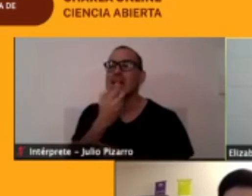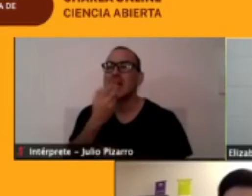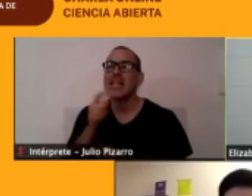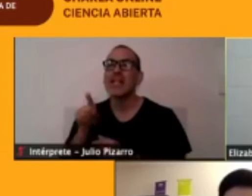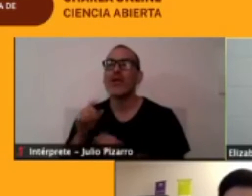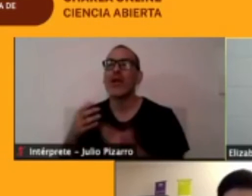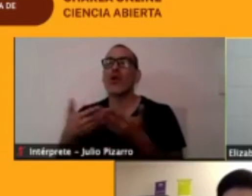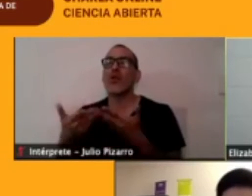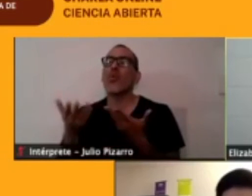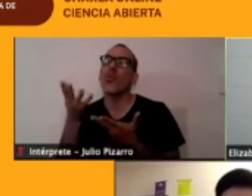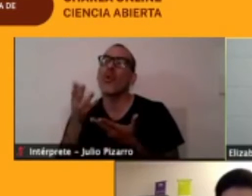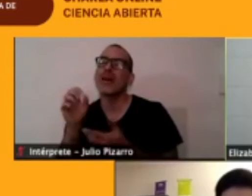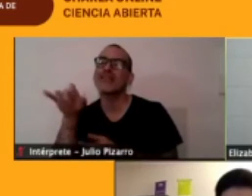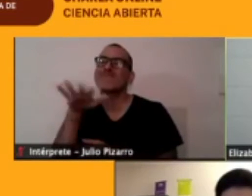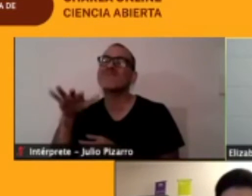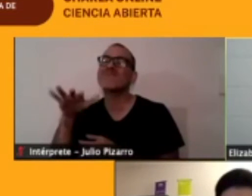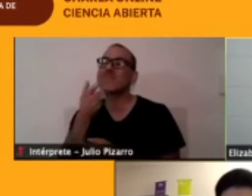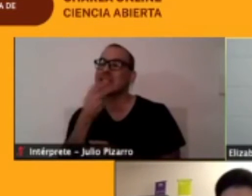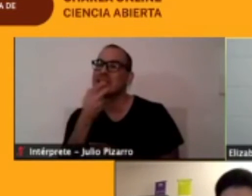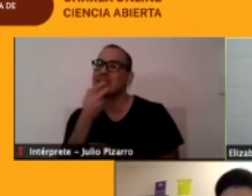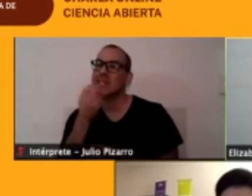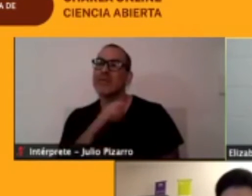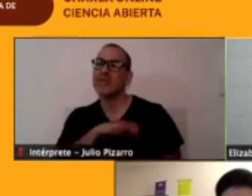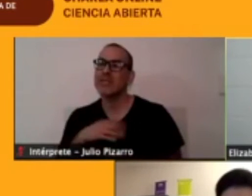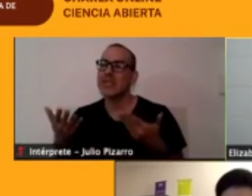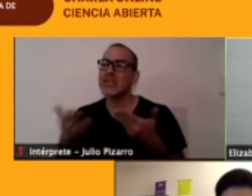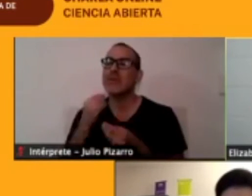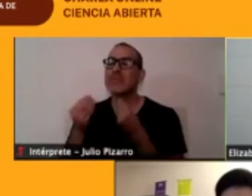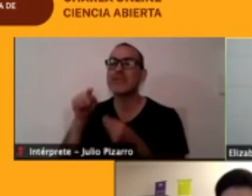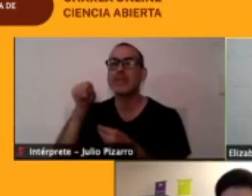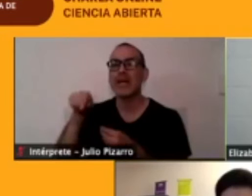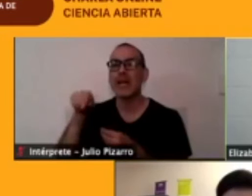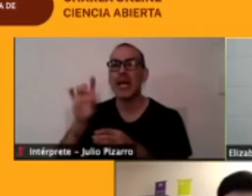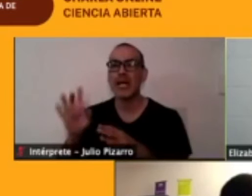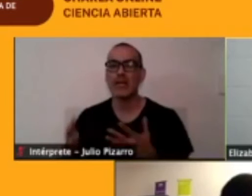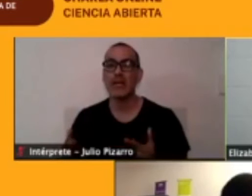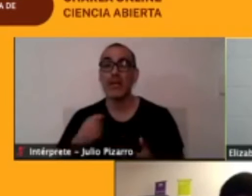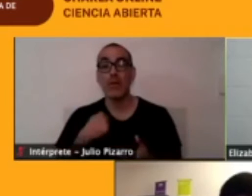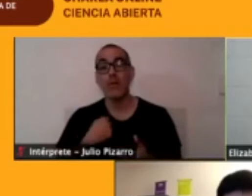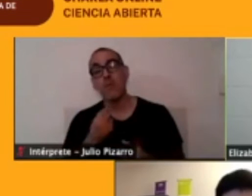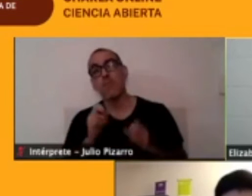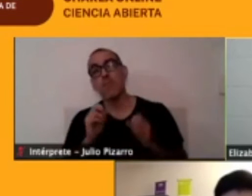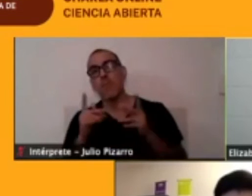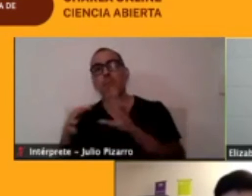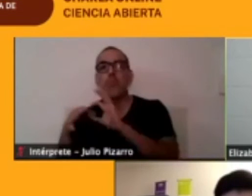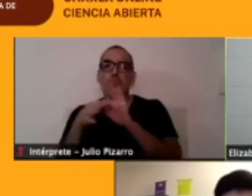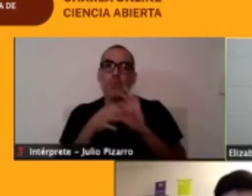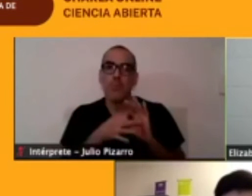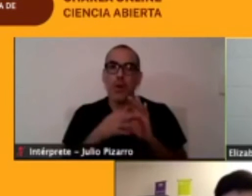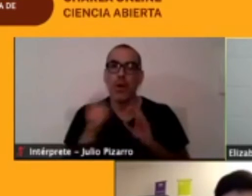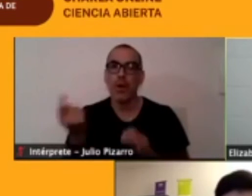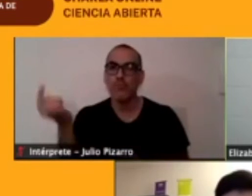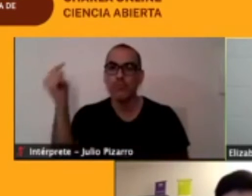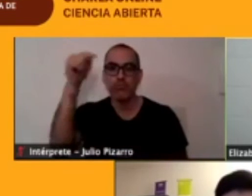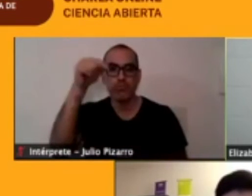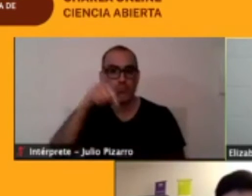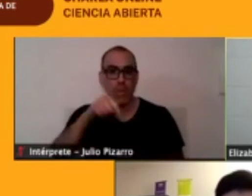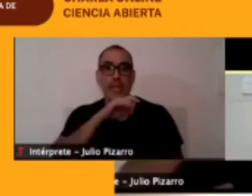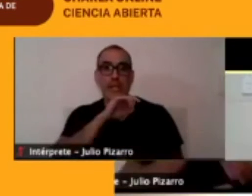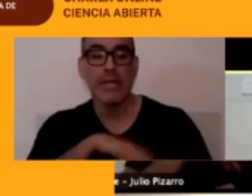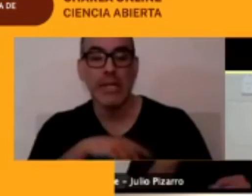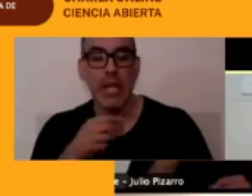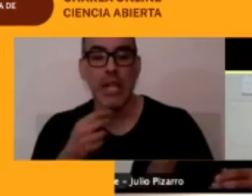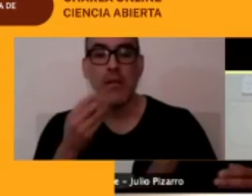Y a la vez, mientras realizaba este estudio, vine a visitar a mi familia, que es de la segunda región, y por eso